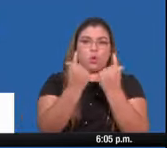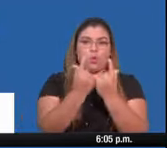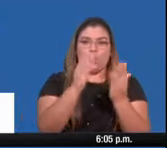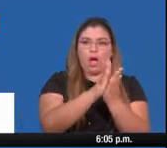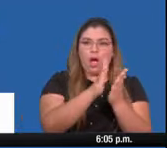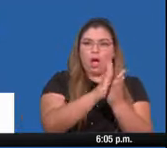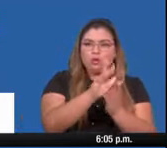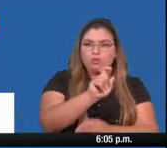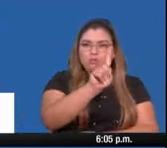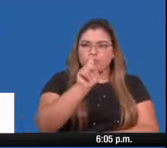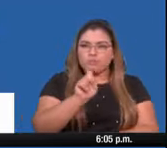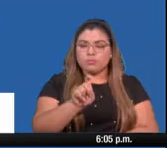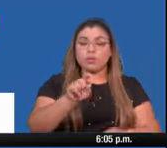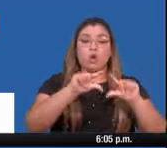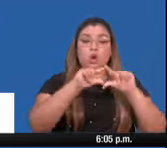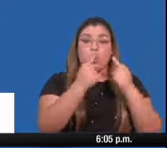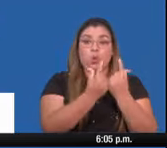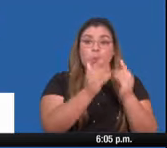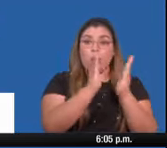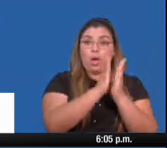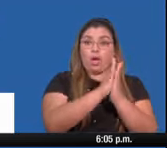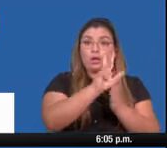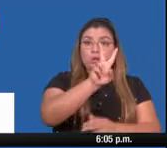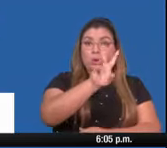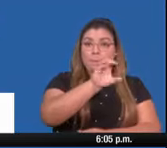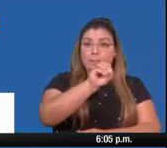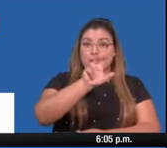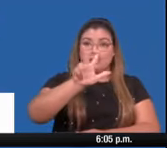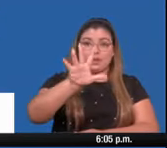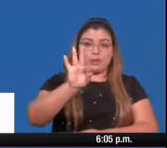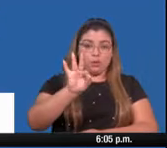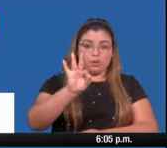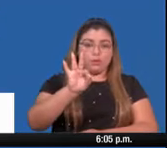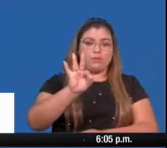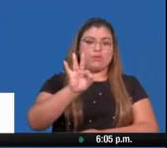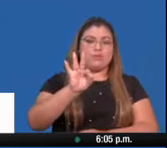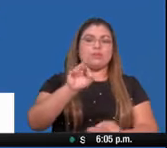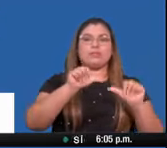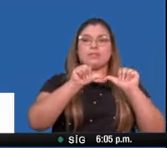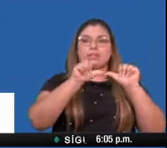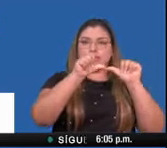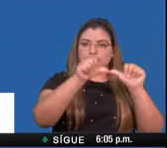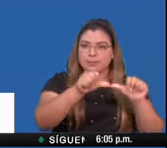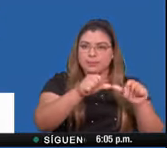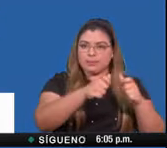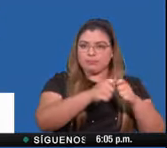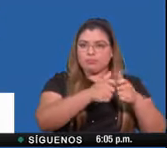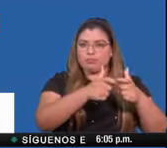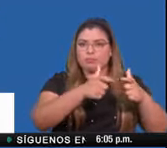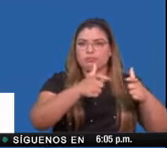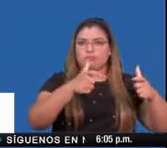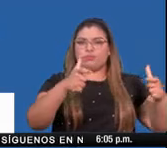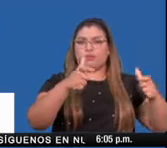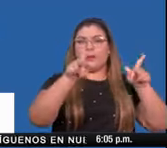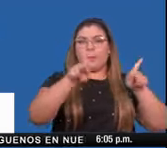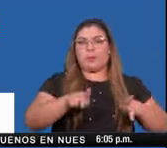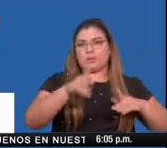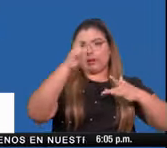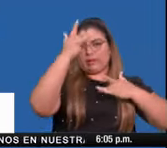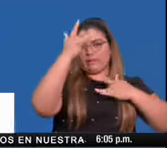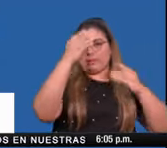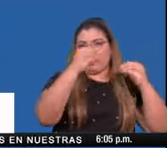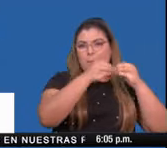que en el grupo de 20 a 39 años, persiste el incremento en el número de casos